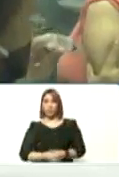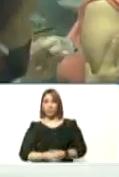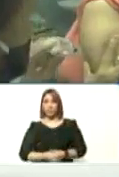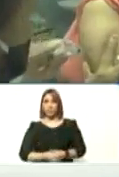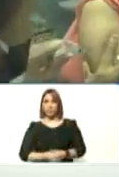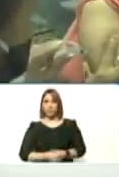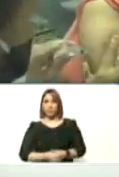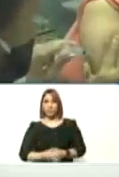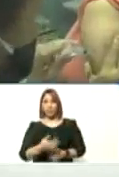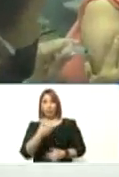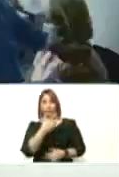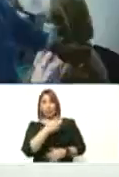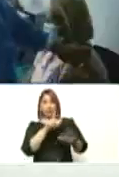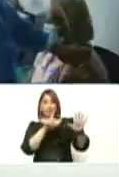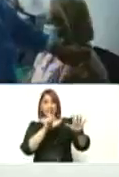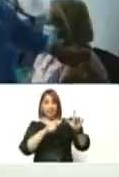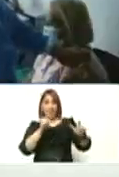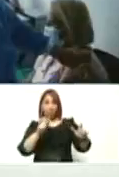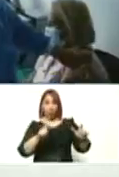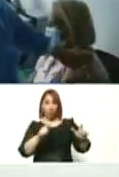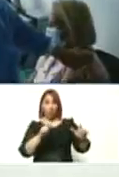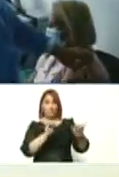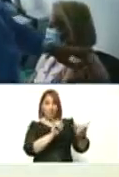36 miembros de la familia